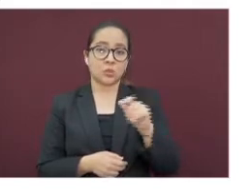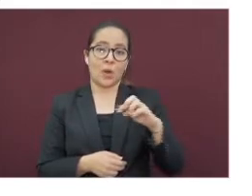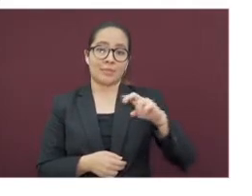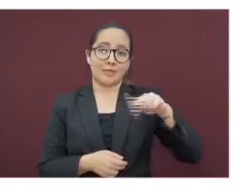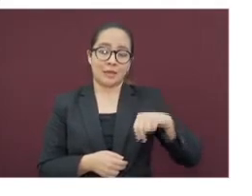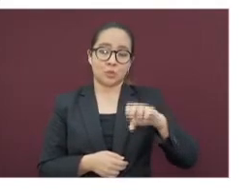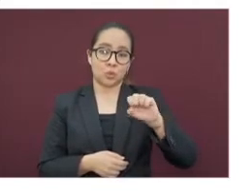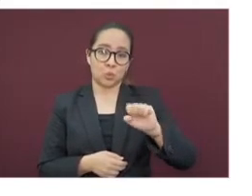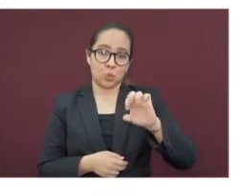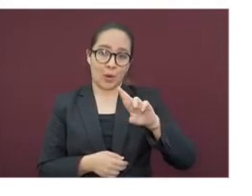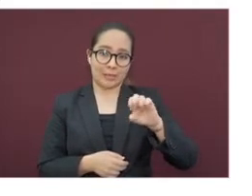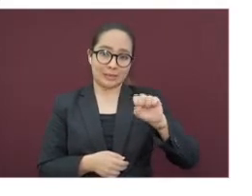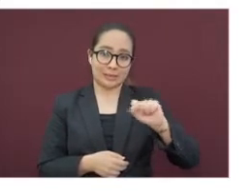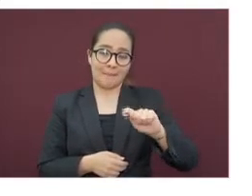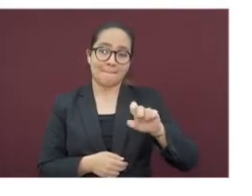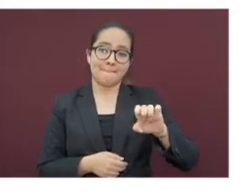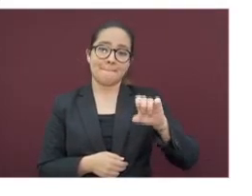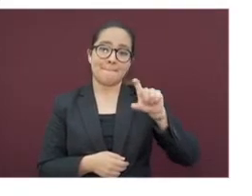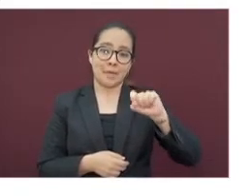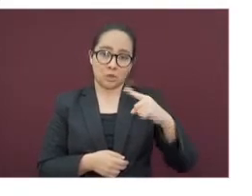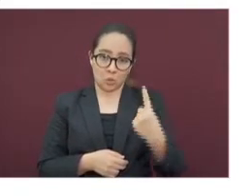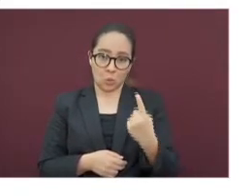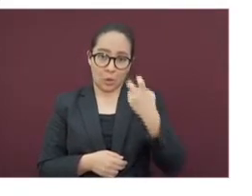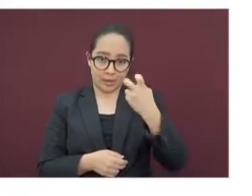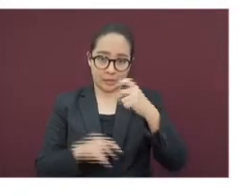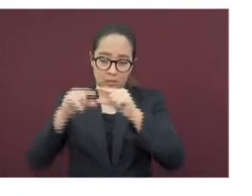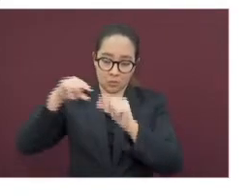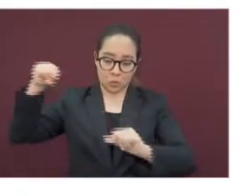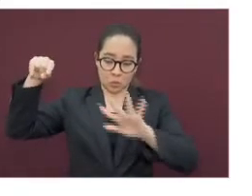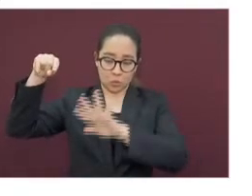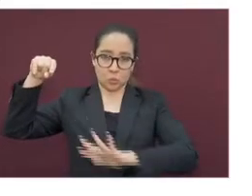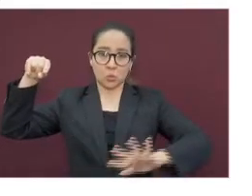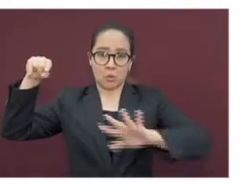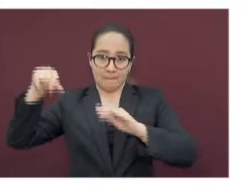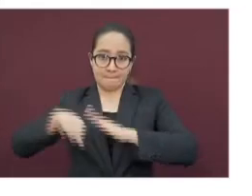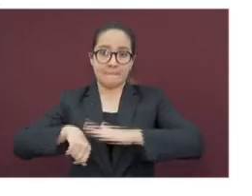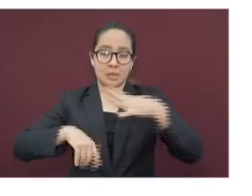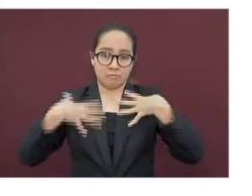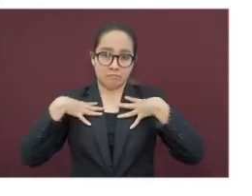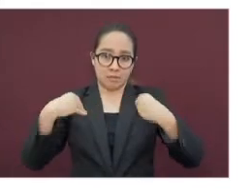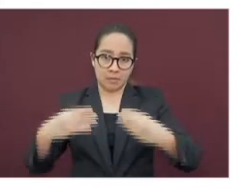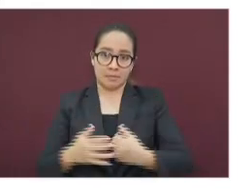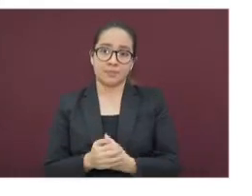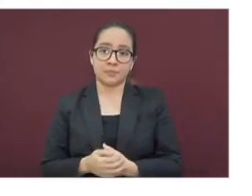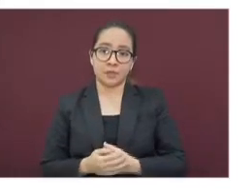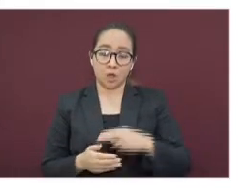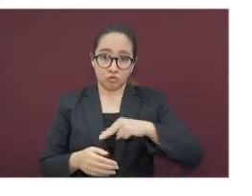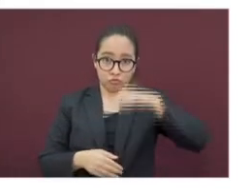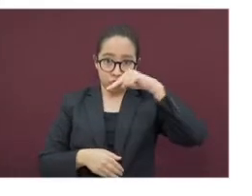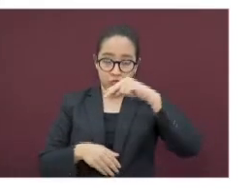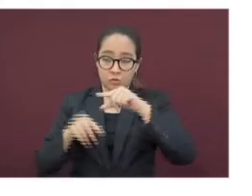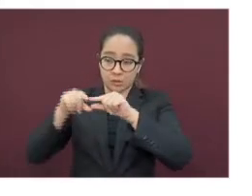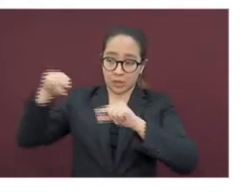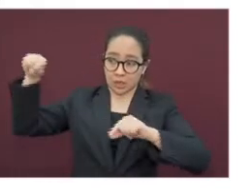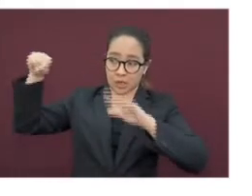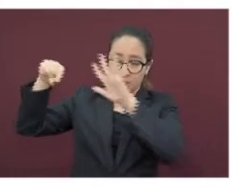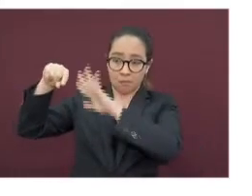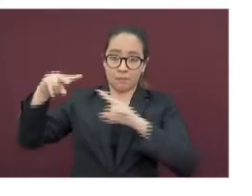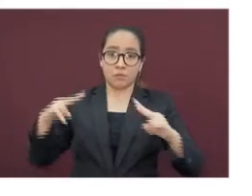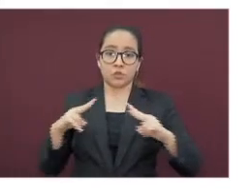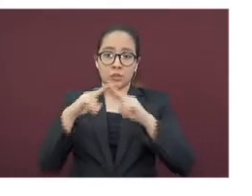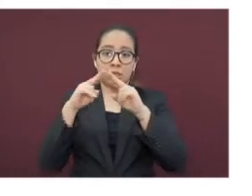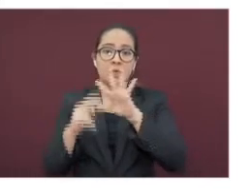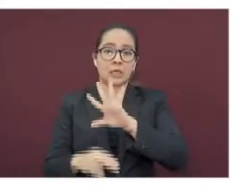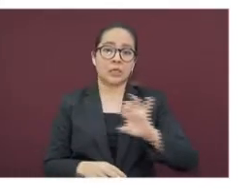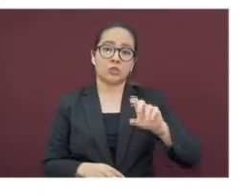veintiuno, las que más casos aportan en esa región. En el norte, en Granate, Poza Rica acumula quinientos